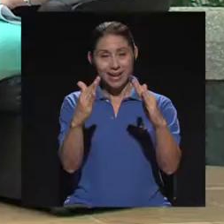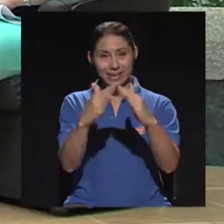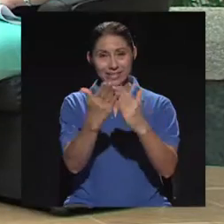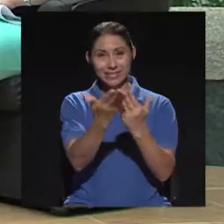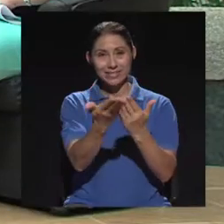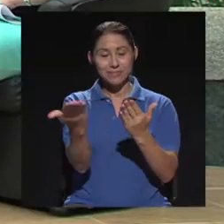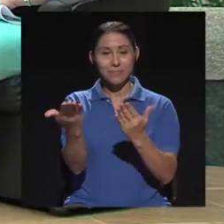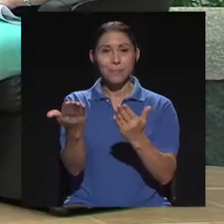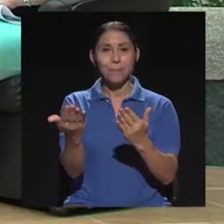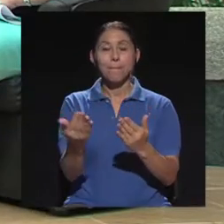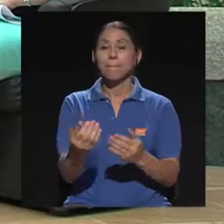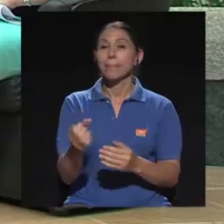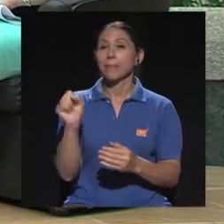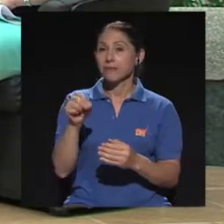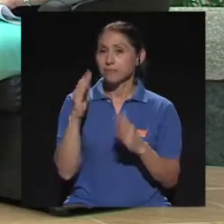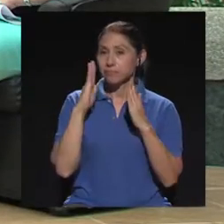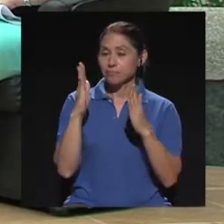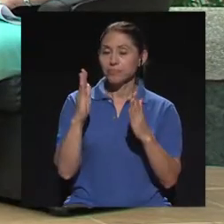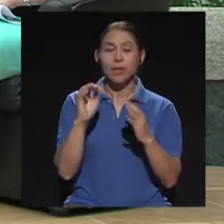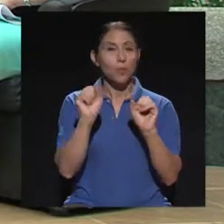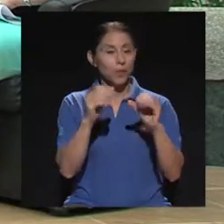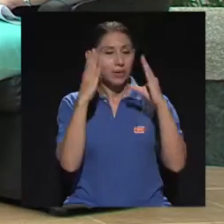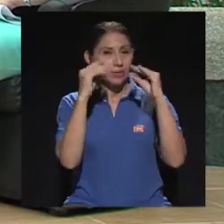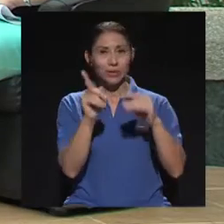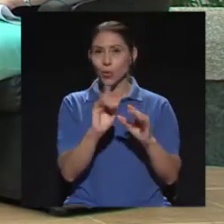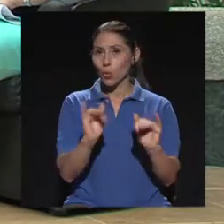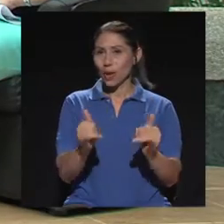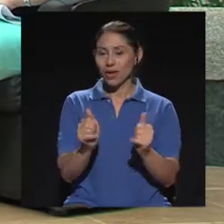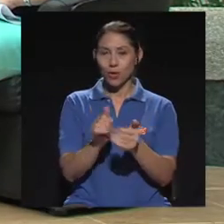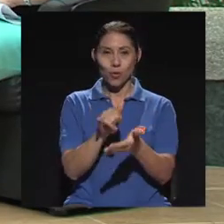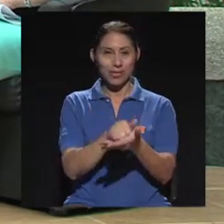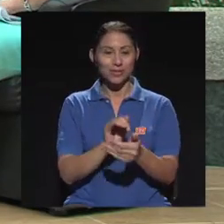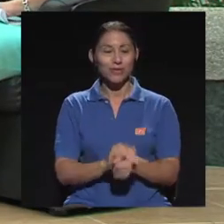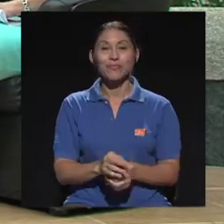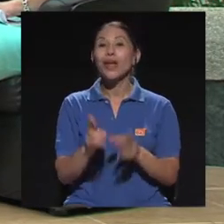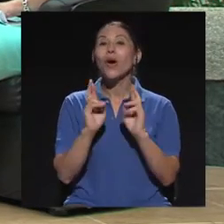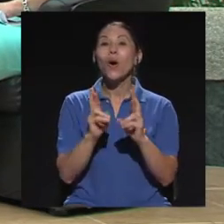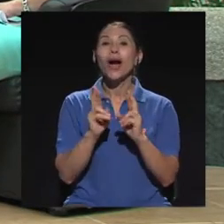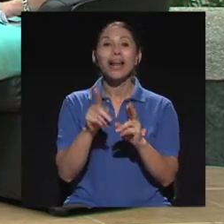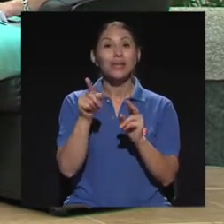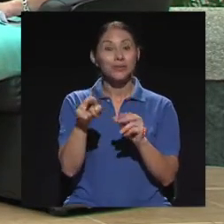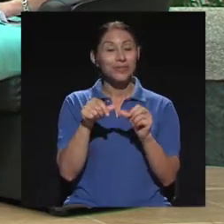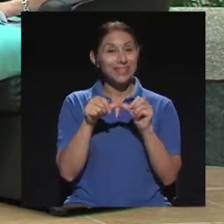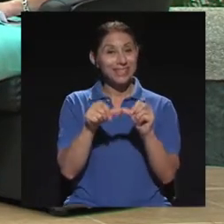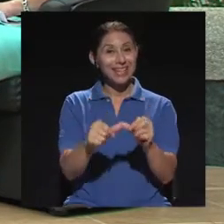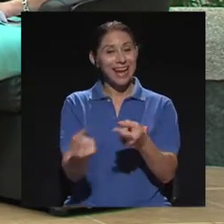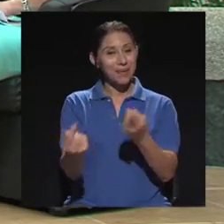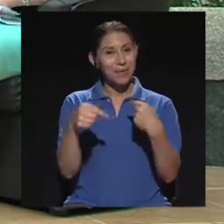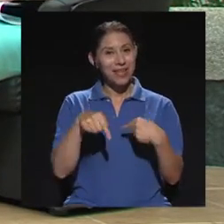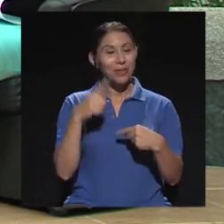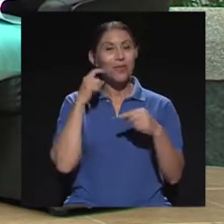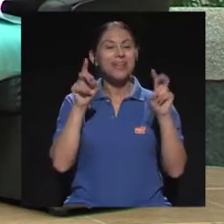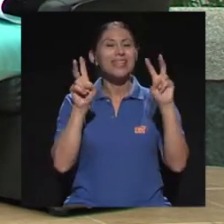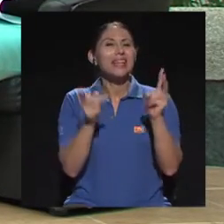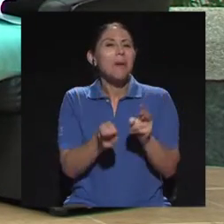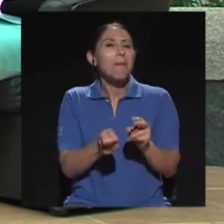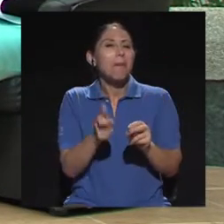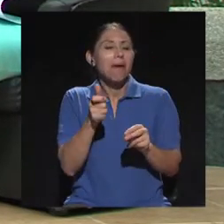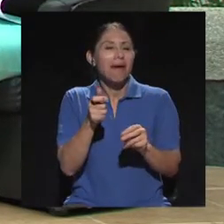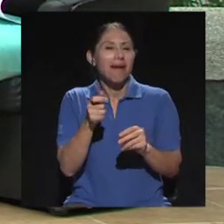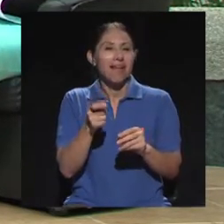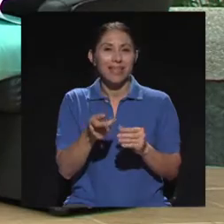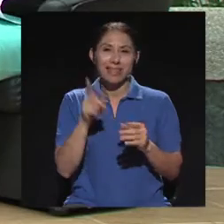los costarricenses, pueda hacer información. No jueguen con eso. Y Mildred, ojalá que nos siga acompañando, porque este tema apenas fue una